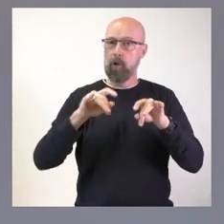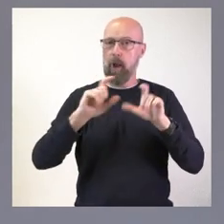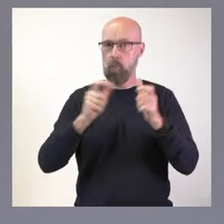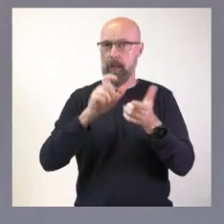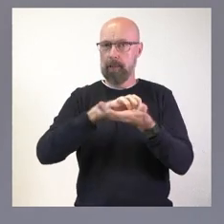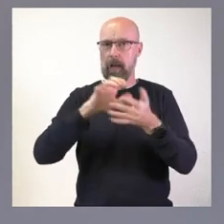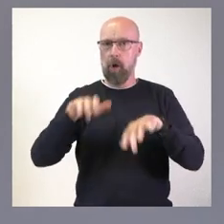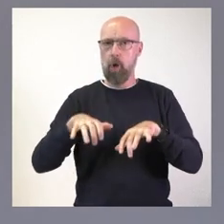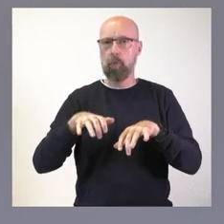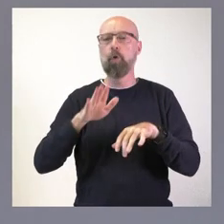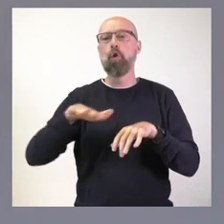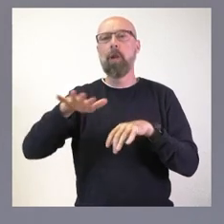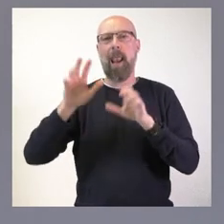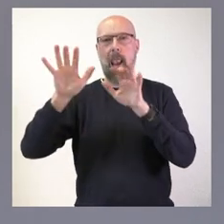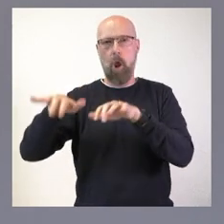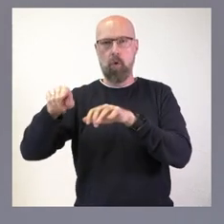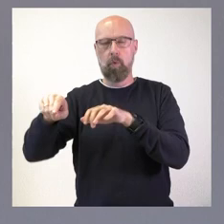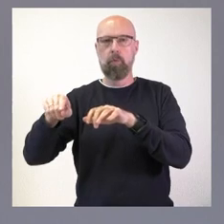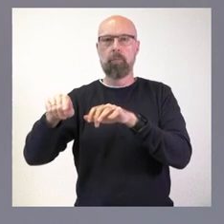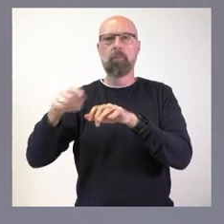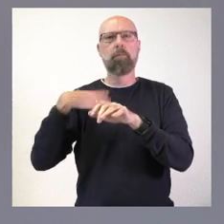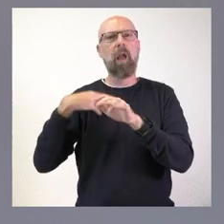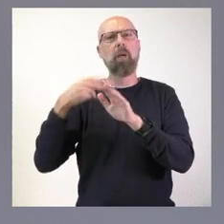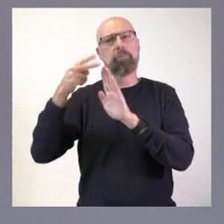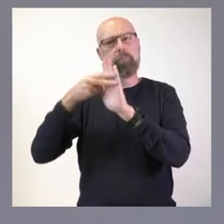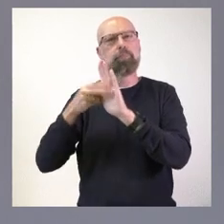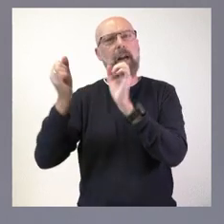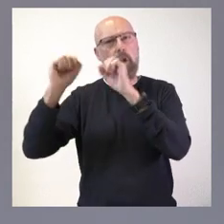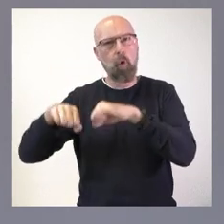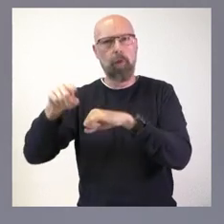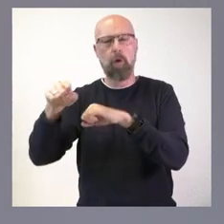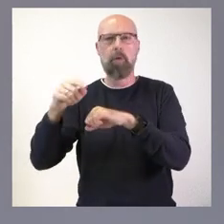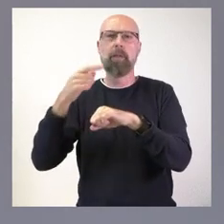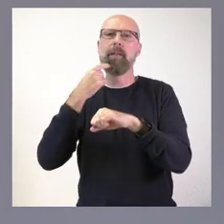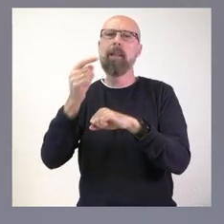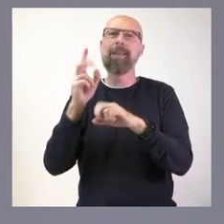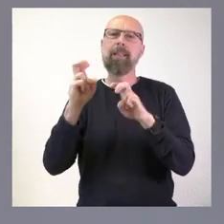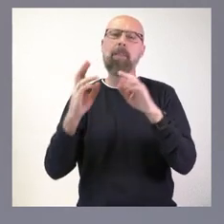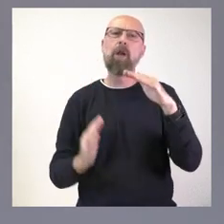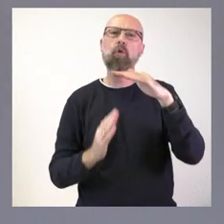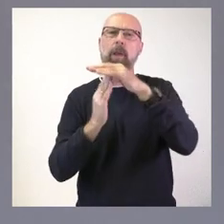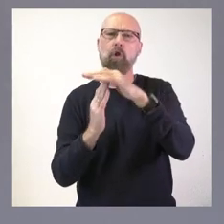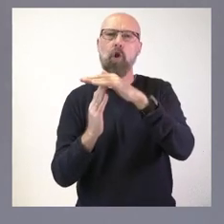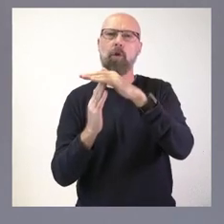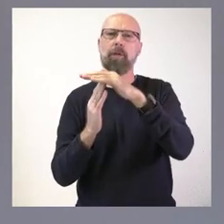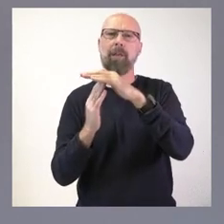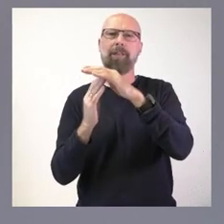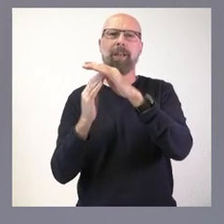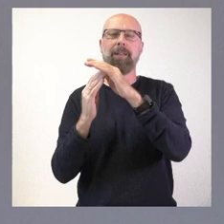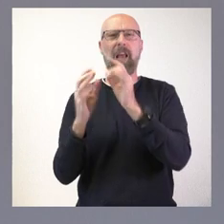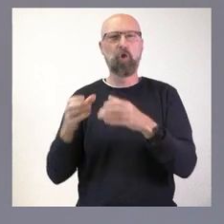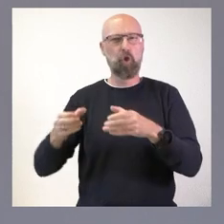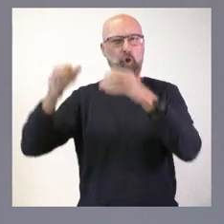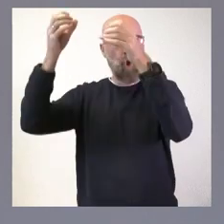y León en León se ha dictado una resolución por la que se adopta la medida cautelar de suspensión de la demolición de las torres